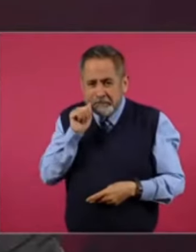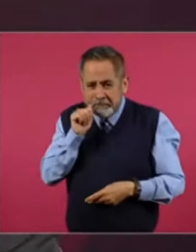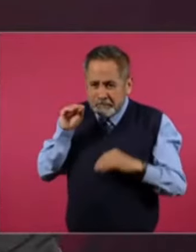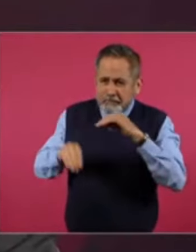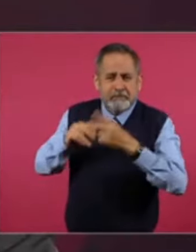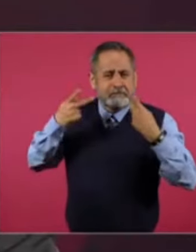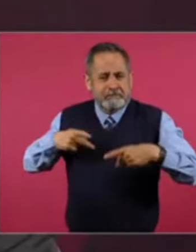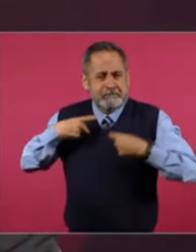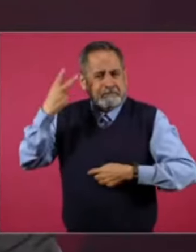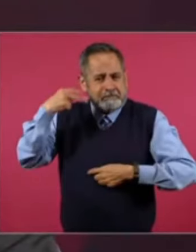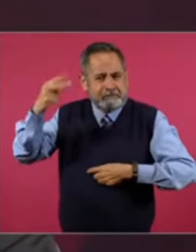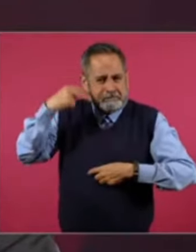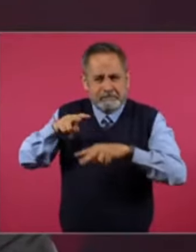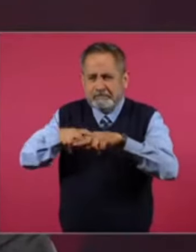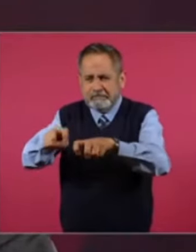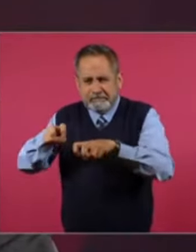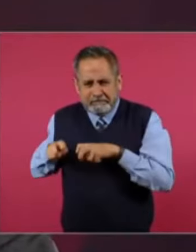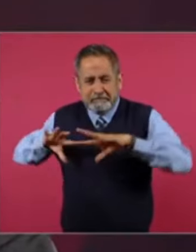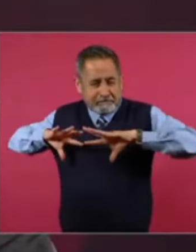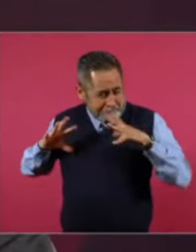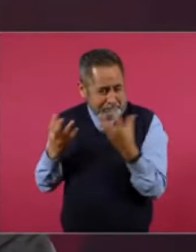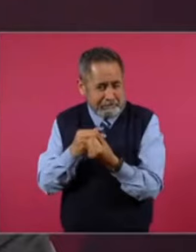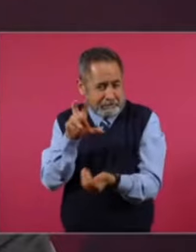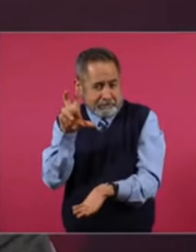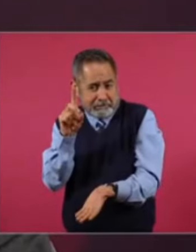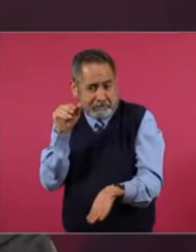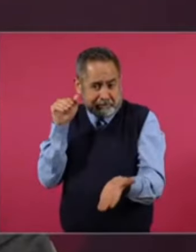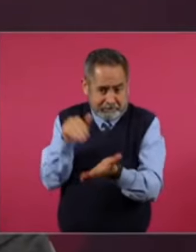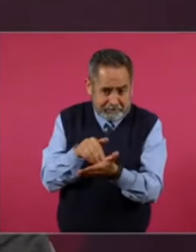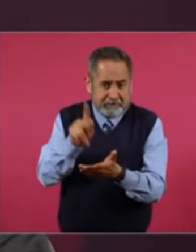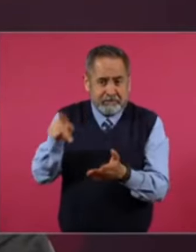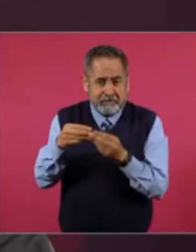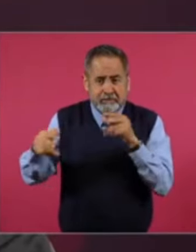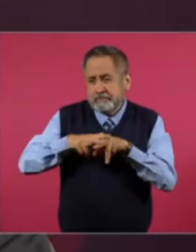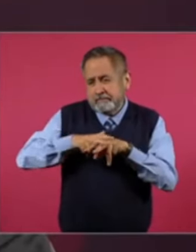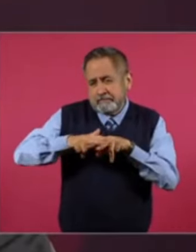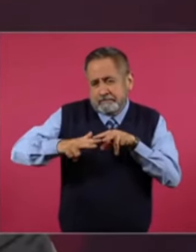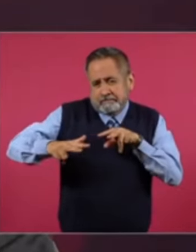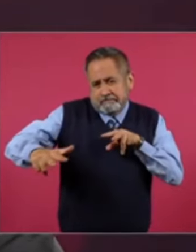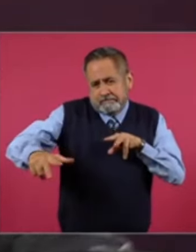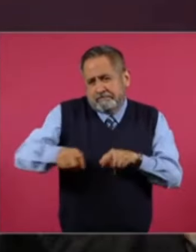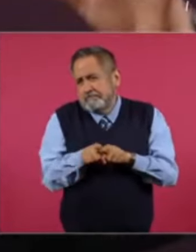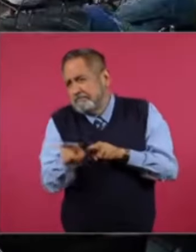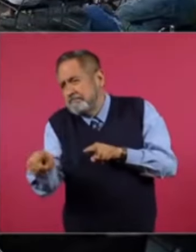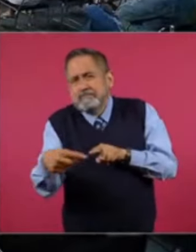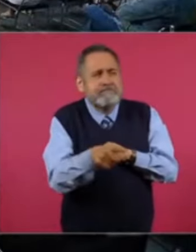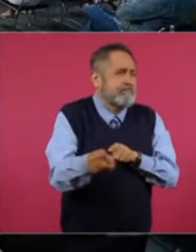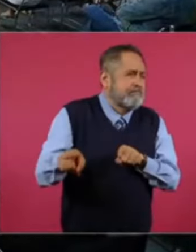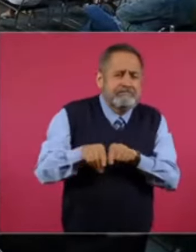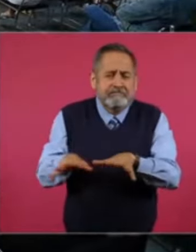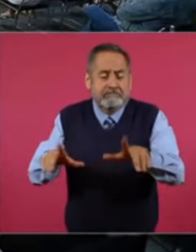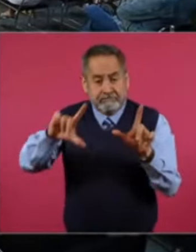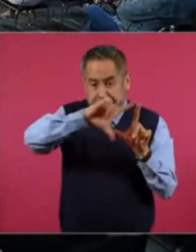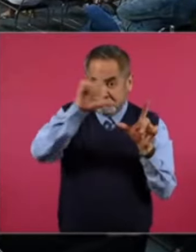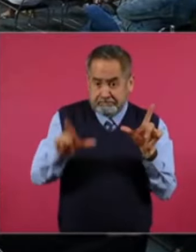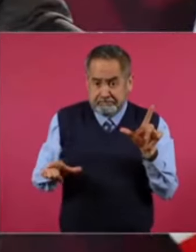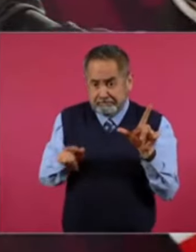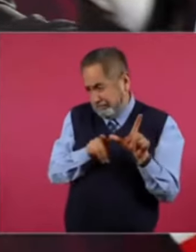llegaron a tener. Treinta mil kilómetros. De vías férreas. Estaba comunicado. El país.